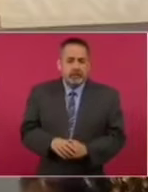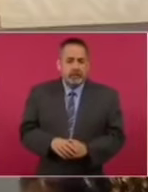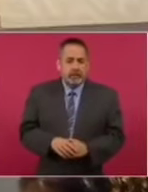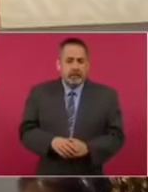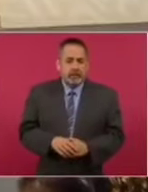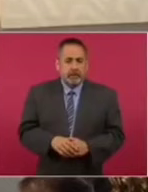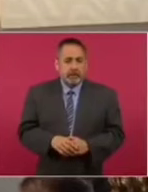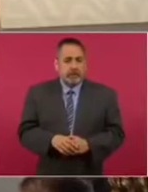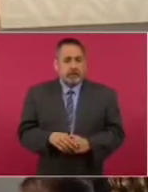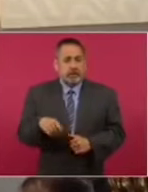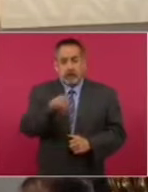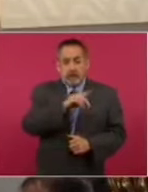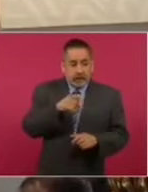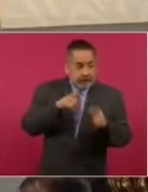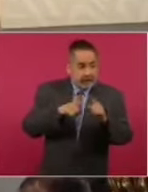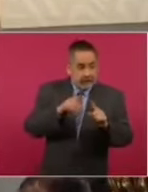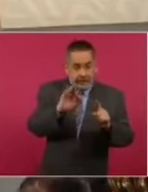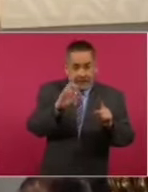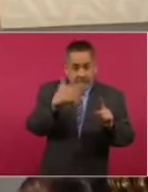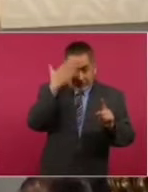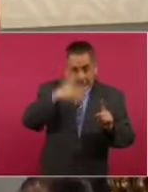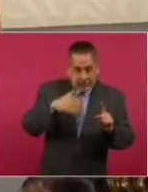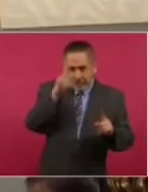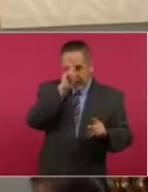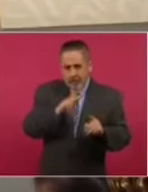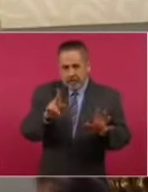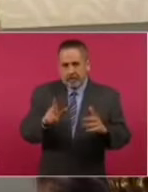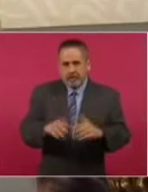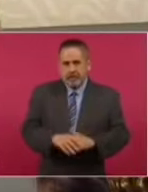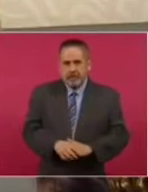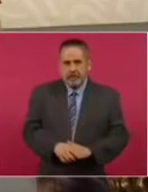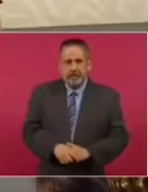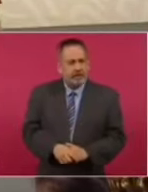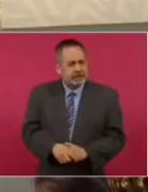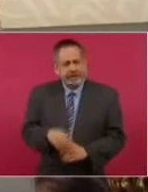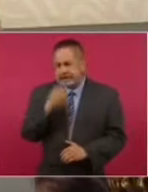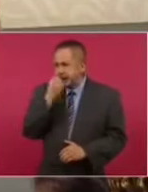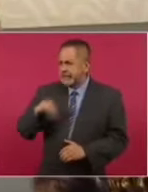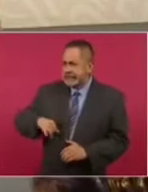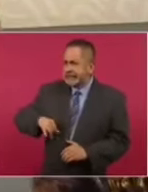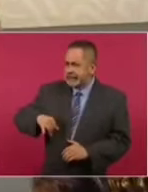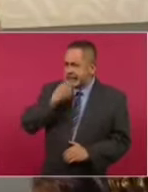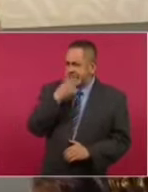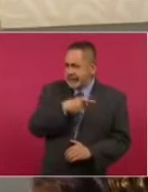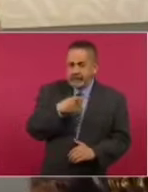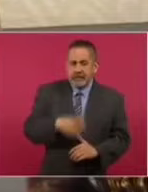Y si sí sabía, pues peor, no. Entonces, por donde lo veas… Es que es interesante lo que dice.